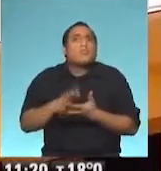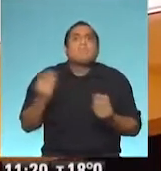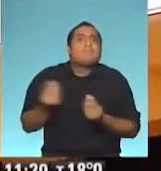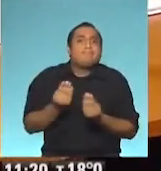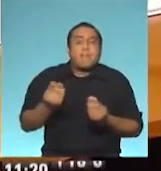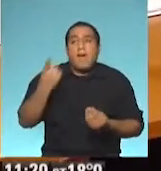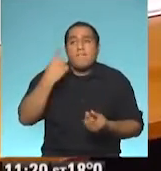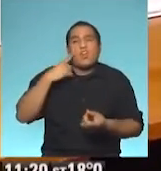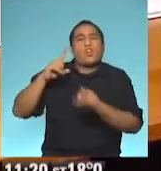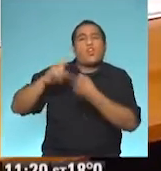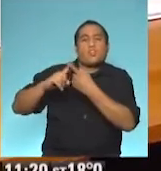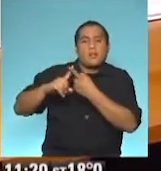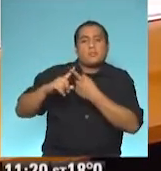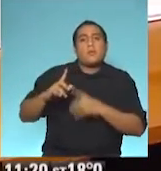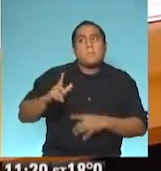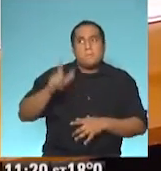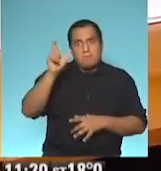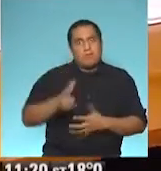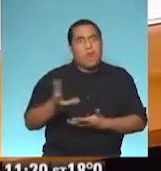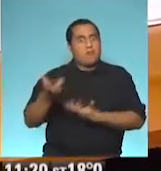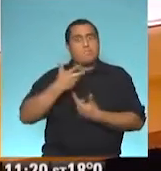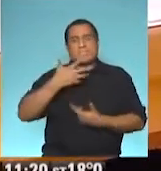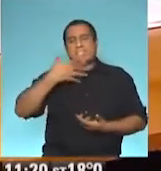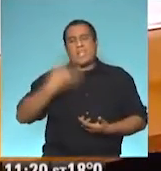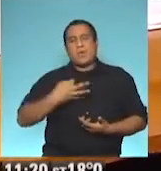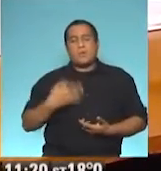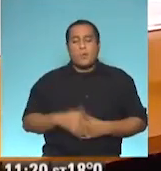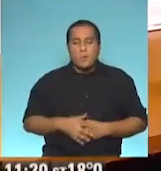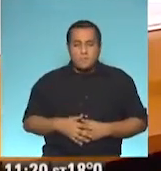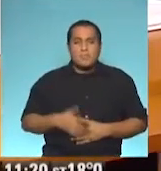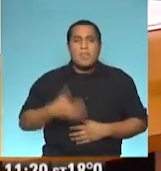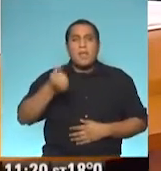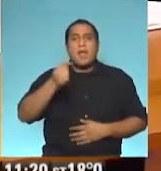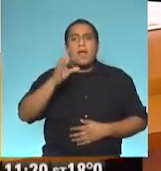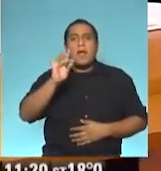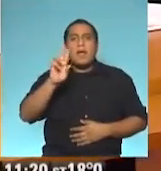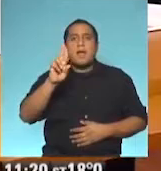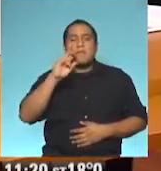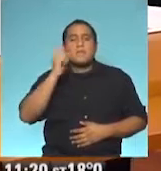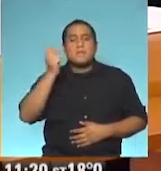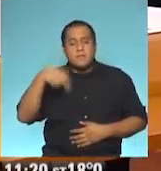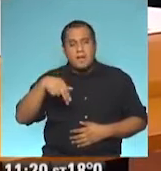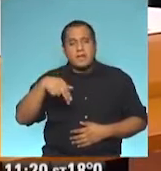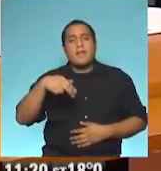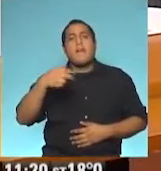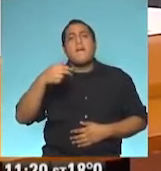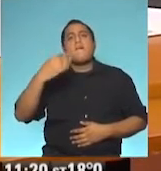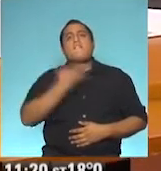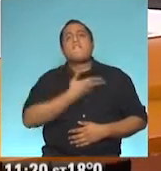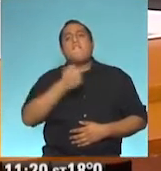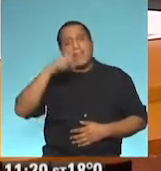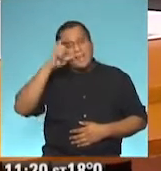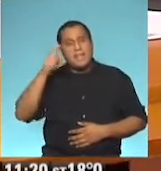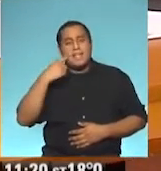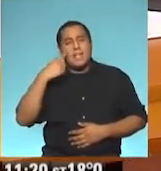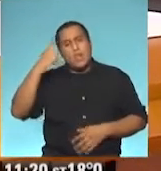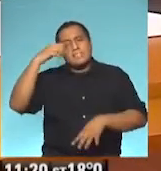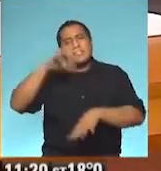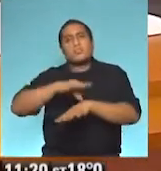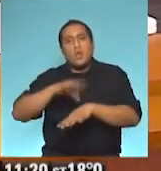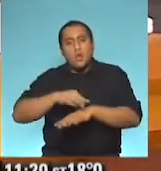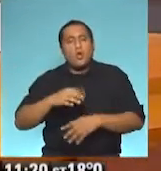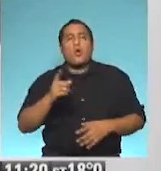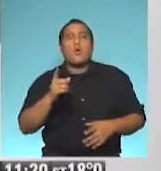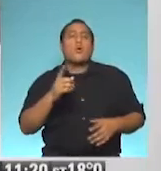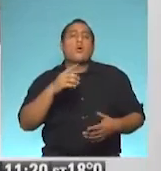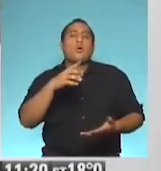Vamos a tomar contacto con alguien que nos va a ayudar y mucho, ya lo tenemos en contacto a él, Adrián Fanelli, que es psicólogo del Hospital Español de PAMI. Adrián,